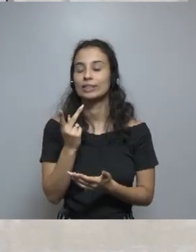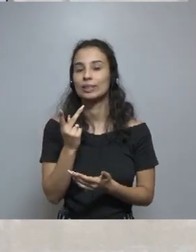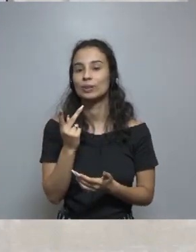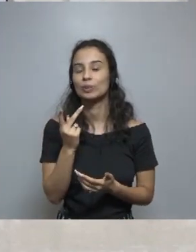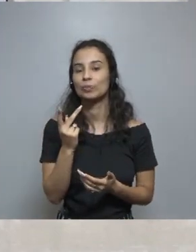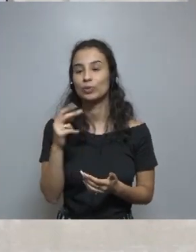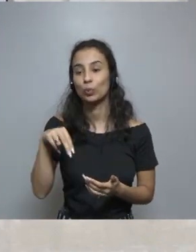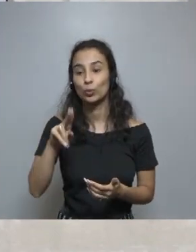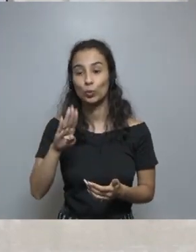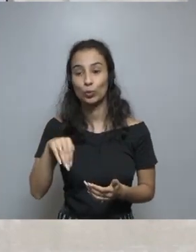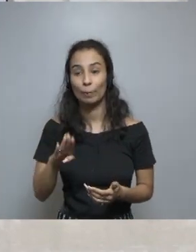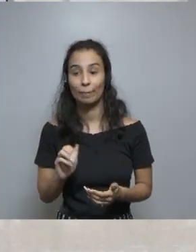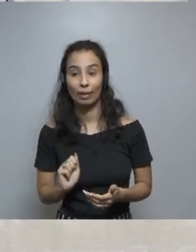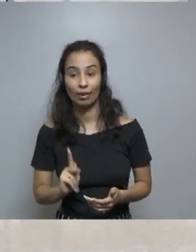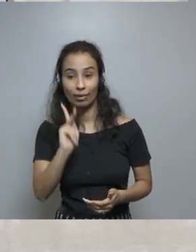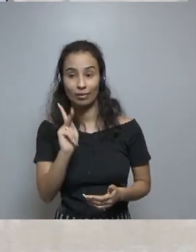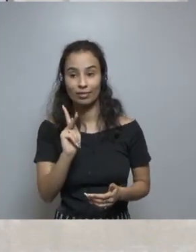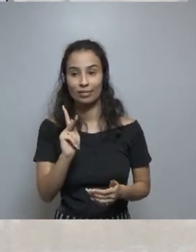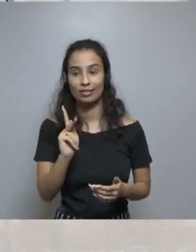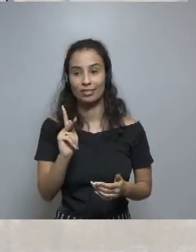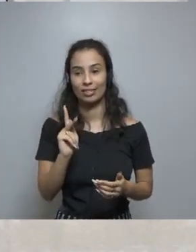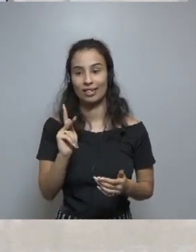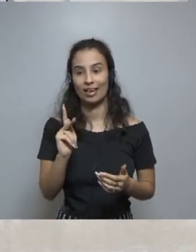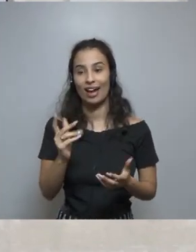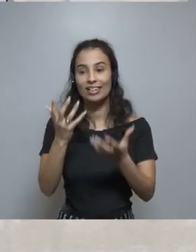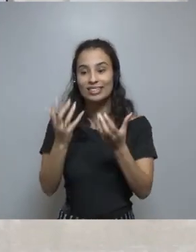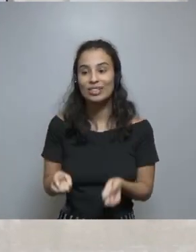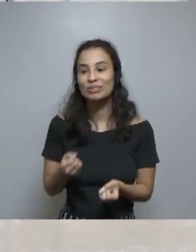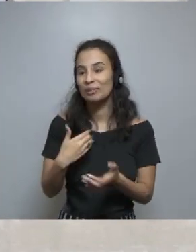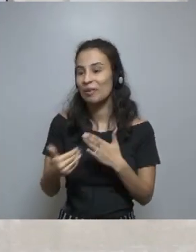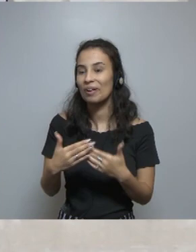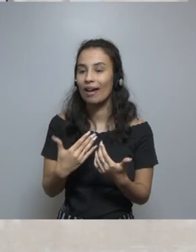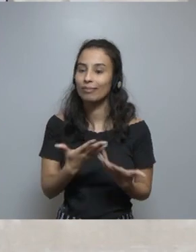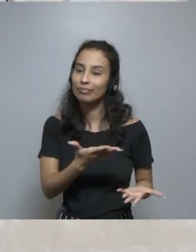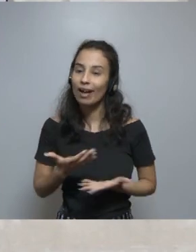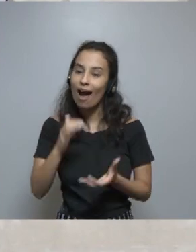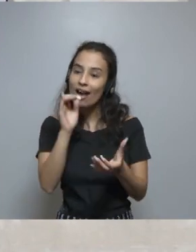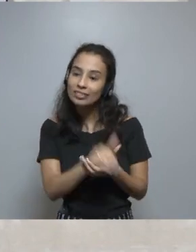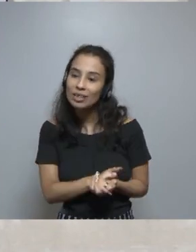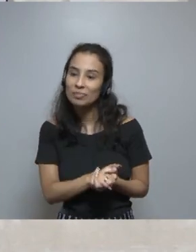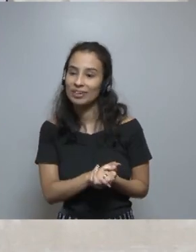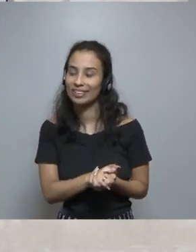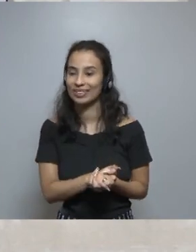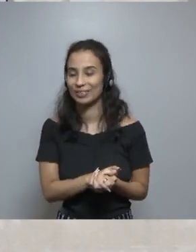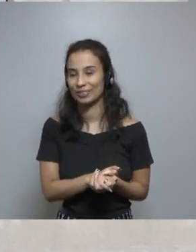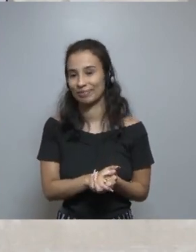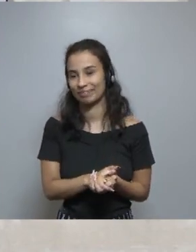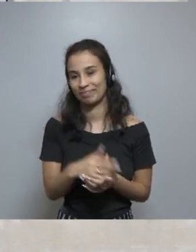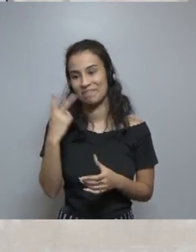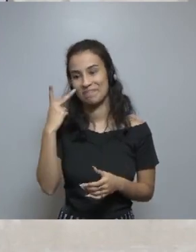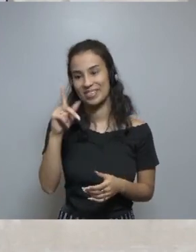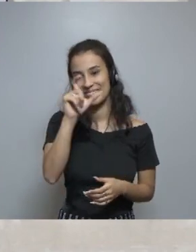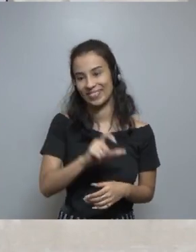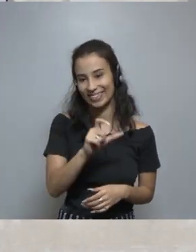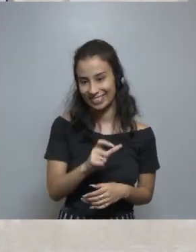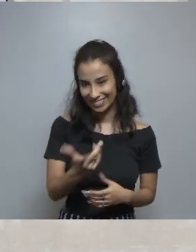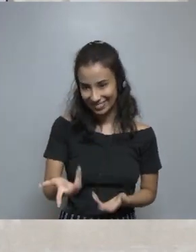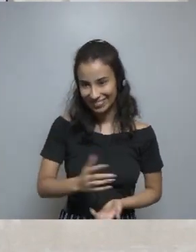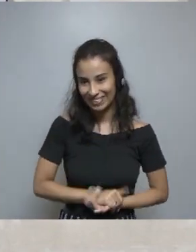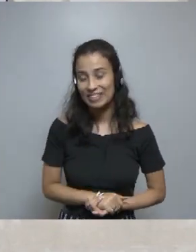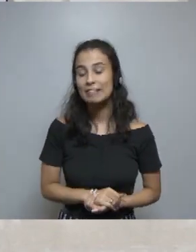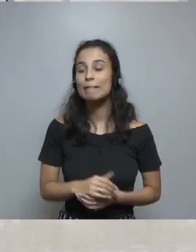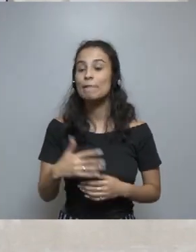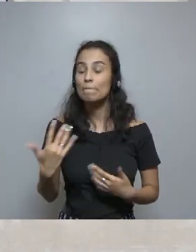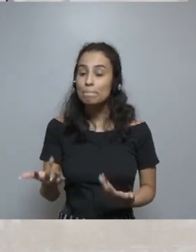novios hubo una acción que Nubank aceptaría los pedidos